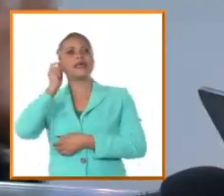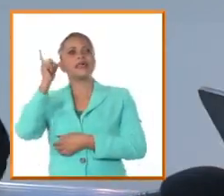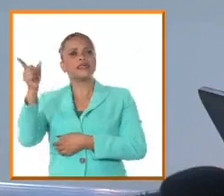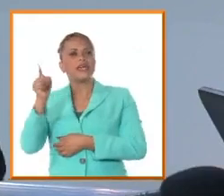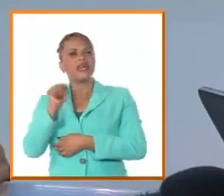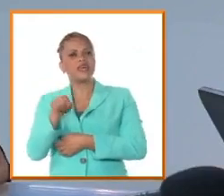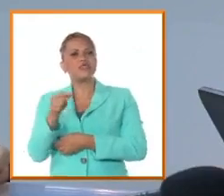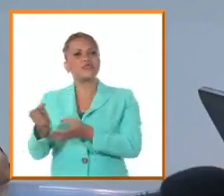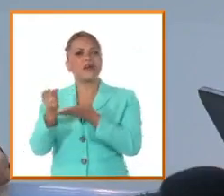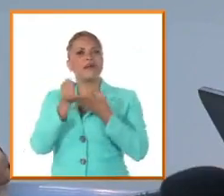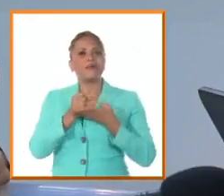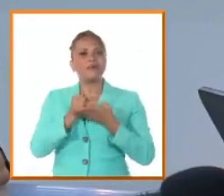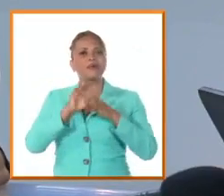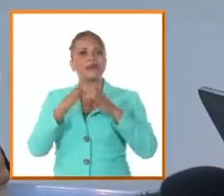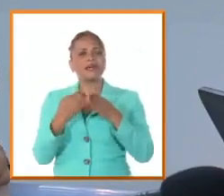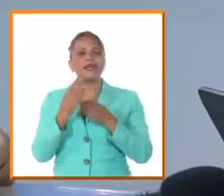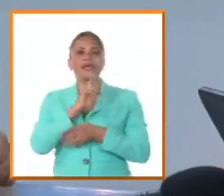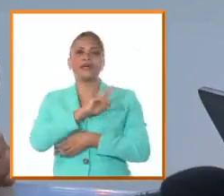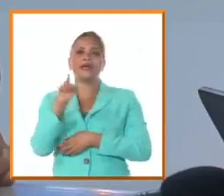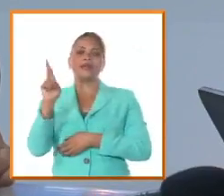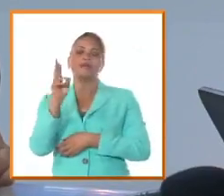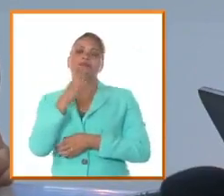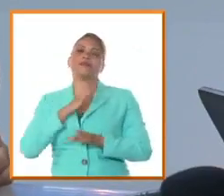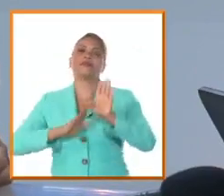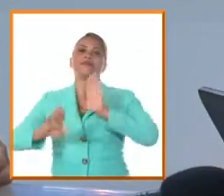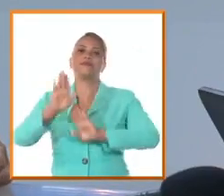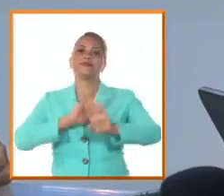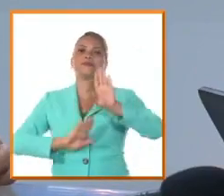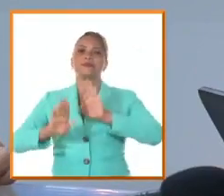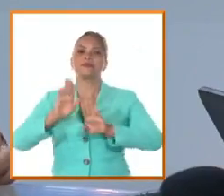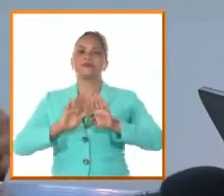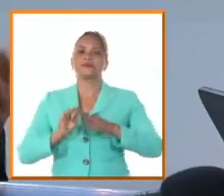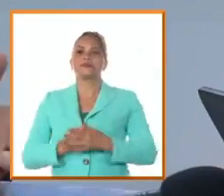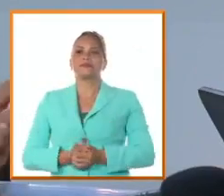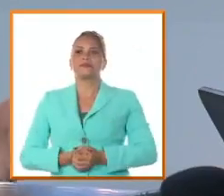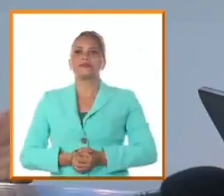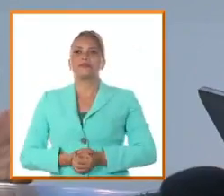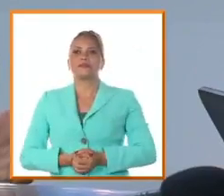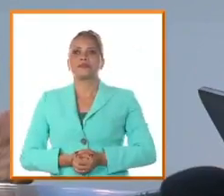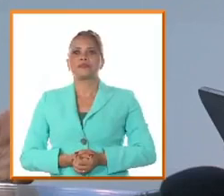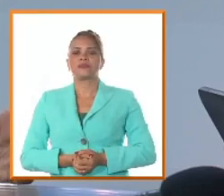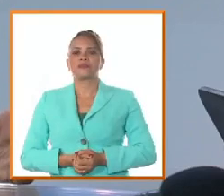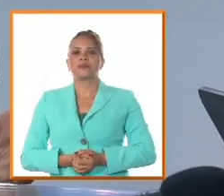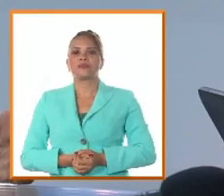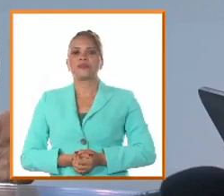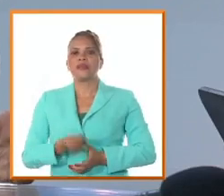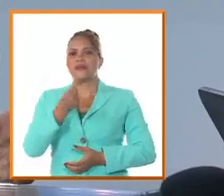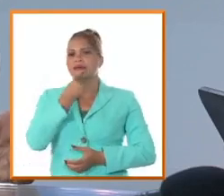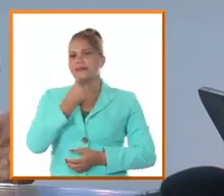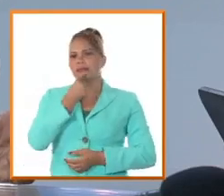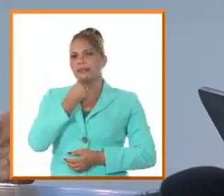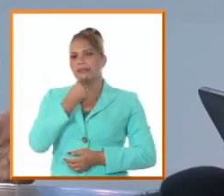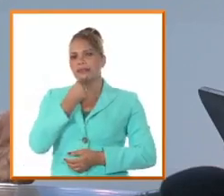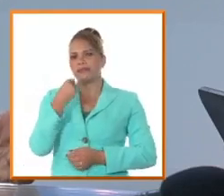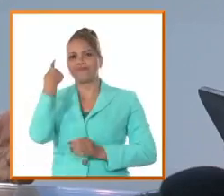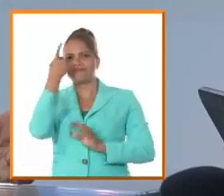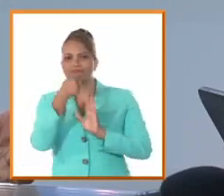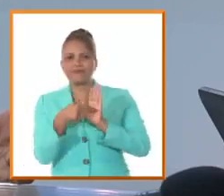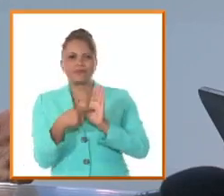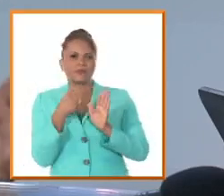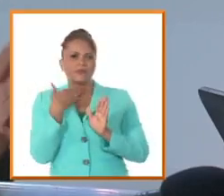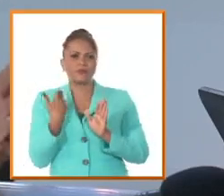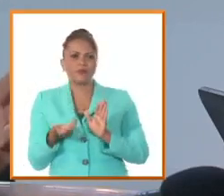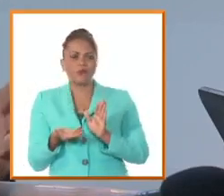apuntan a esta tendencia insurreccional es un joven que